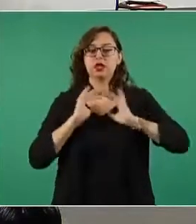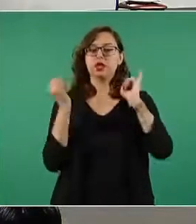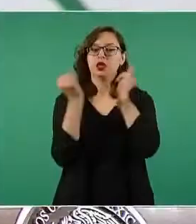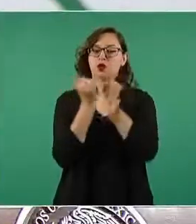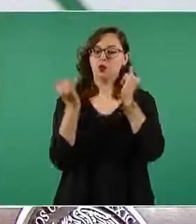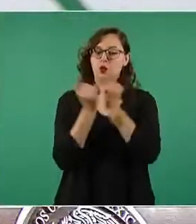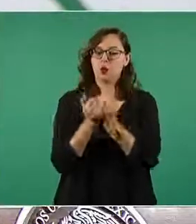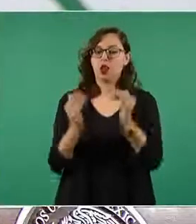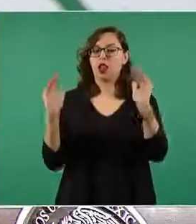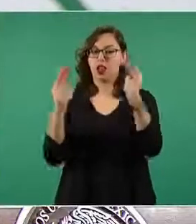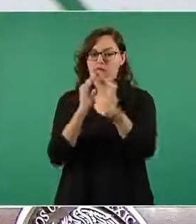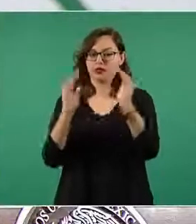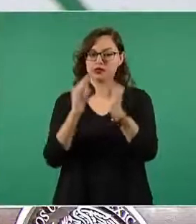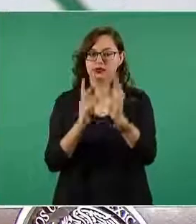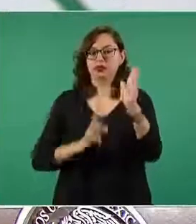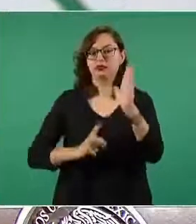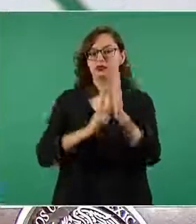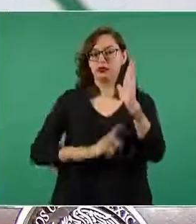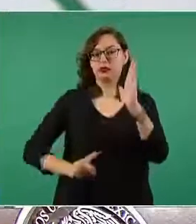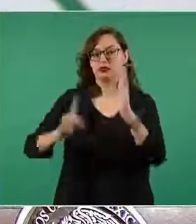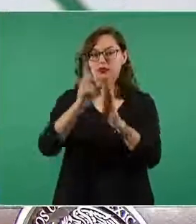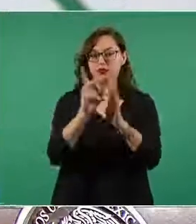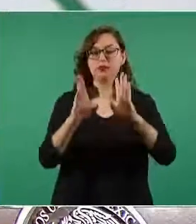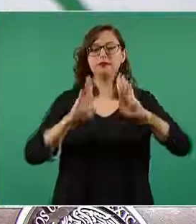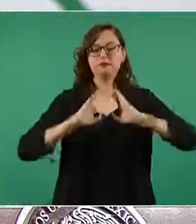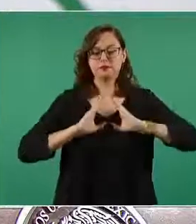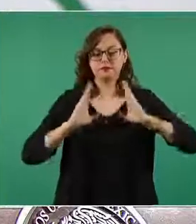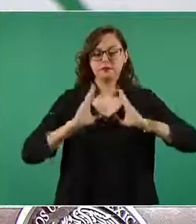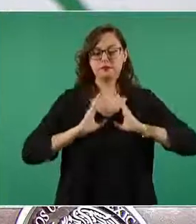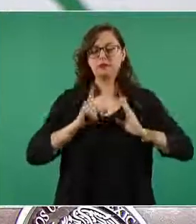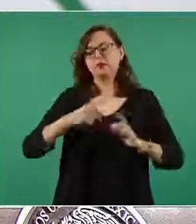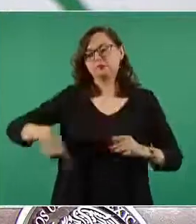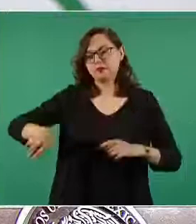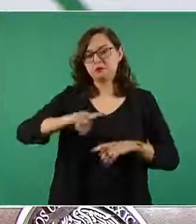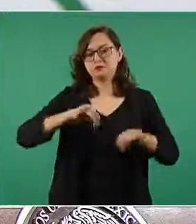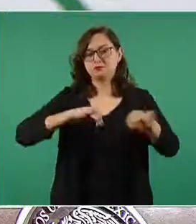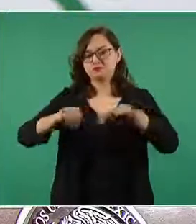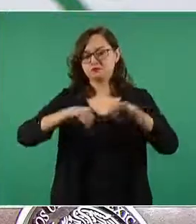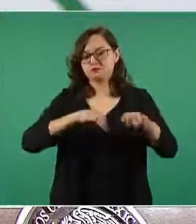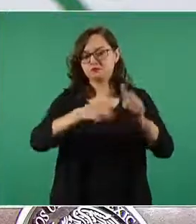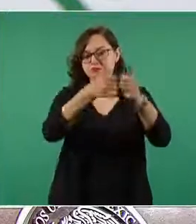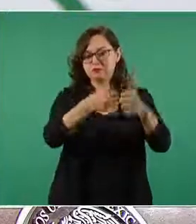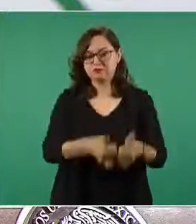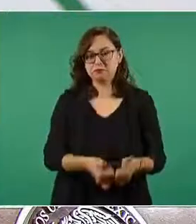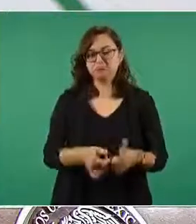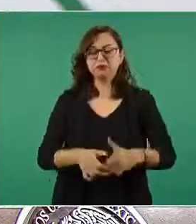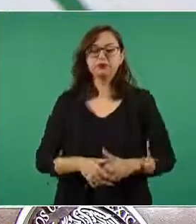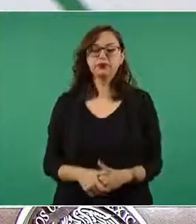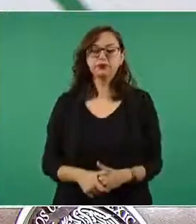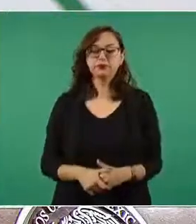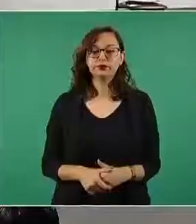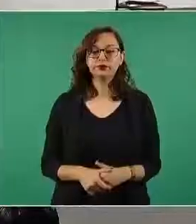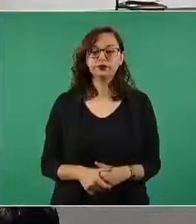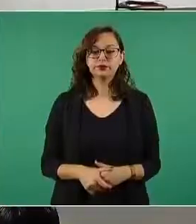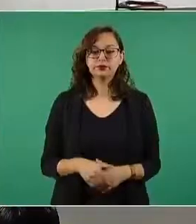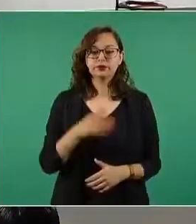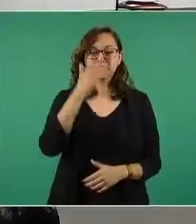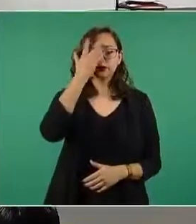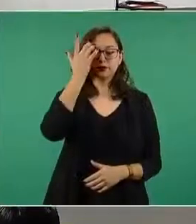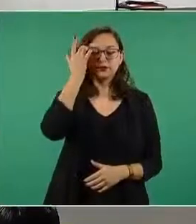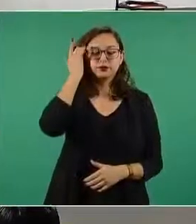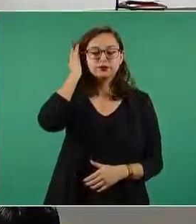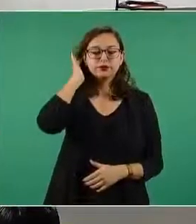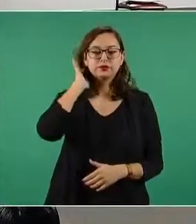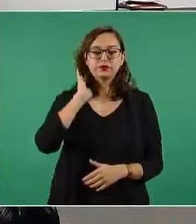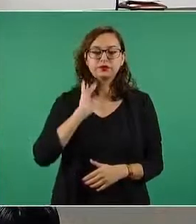militares que eran utilizadas por todo el personal que elaboraba en ese campo militar la base aérea